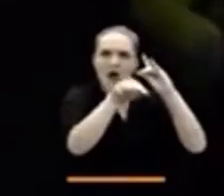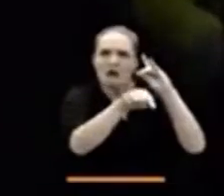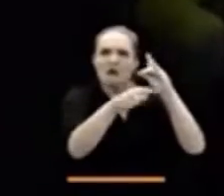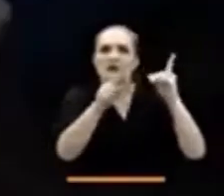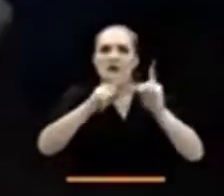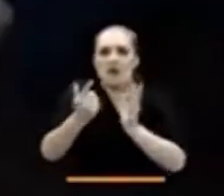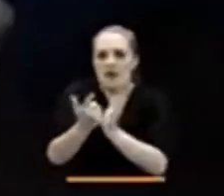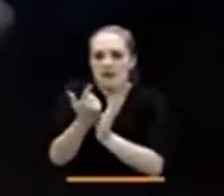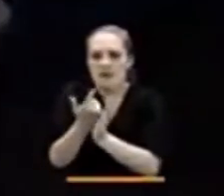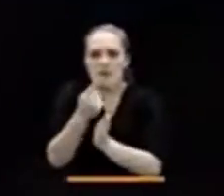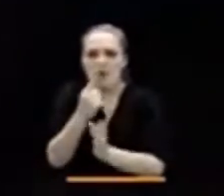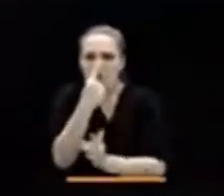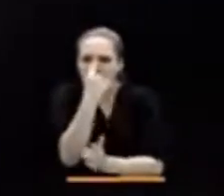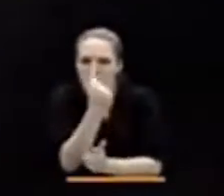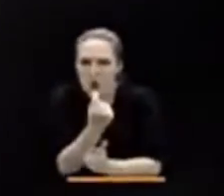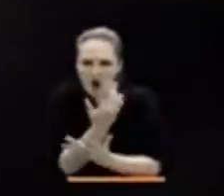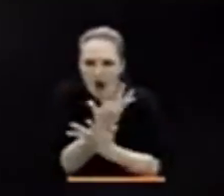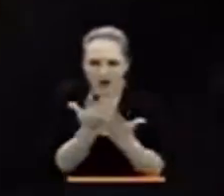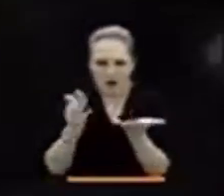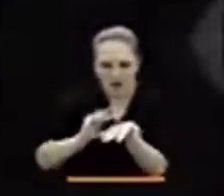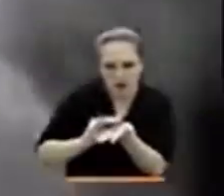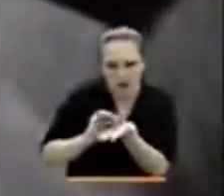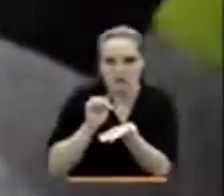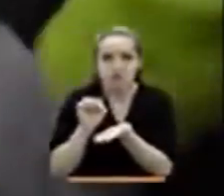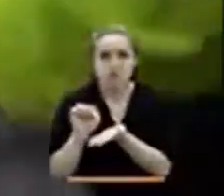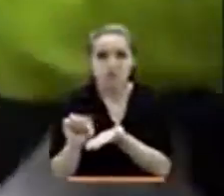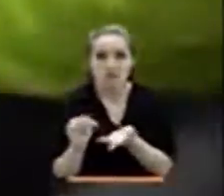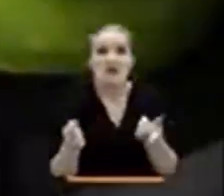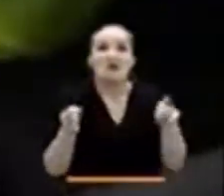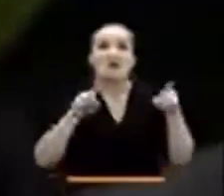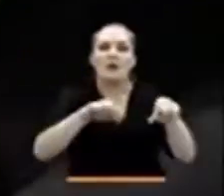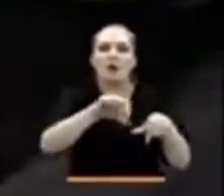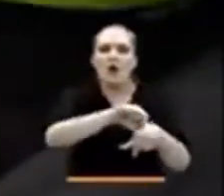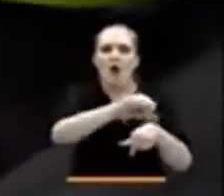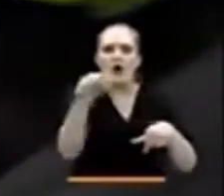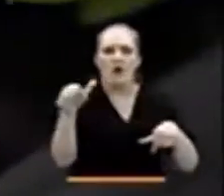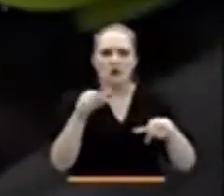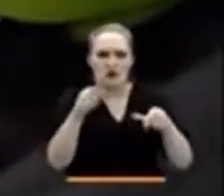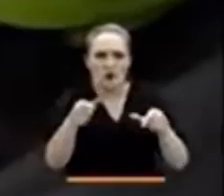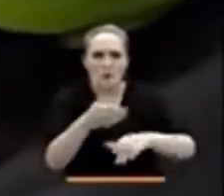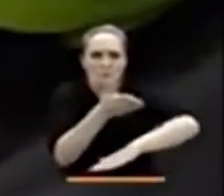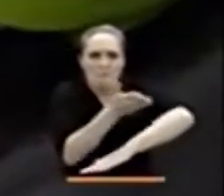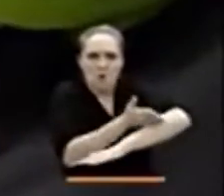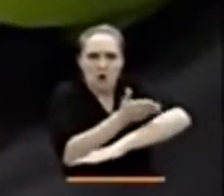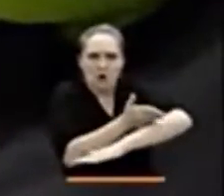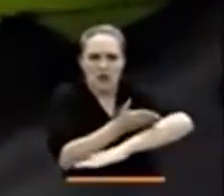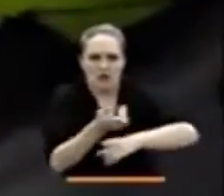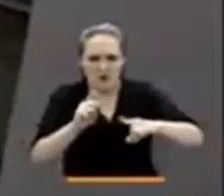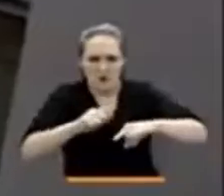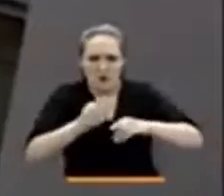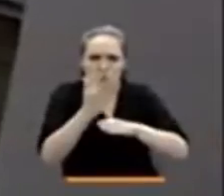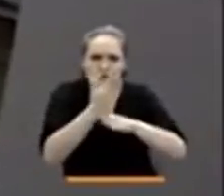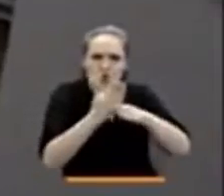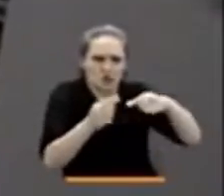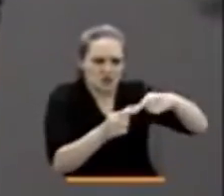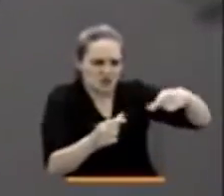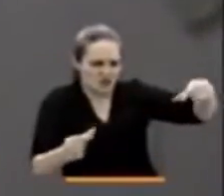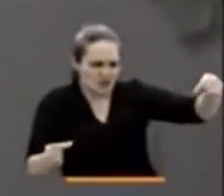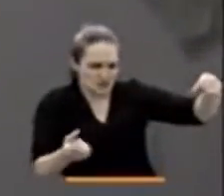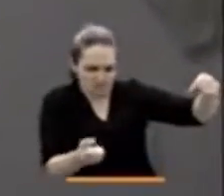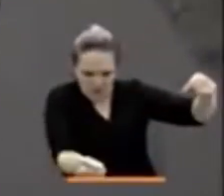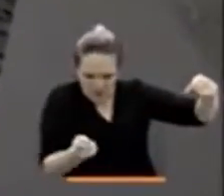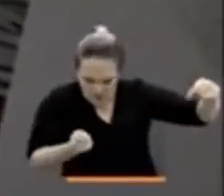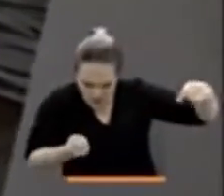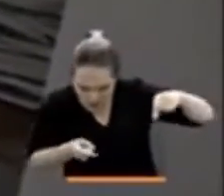libros de brujería. Las autoridades también se concentraron en la inspección de varios pares de botas y un cuchillo encontrado en el cajón de un escritorio.